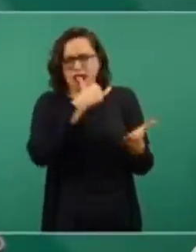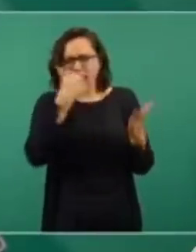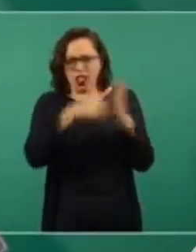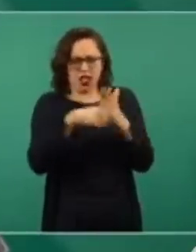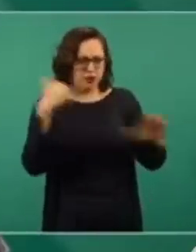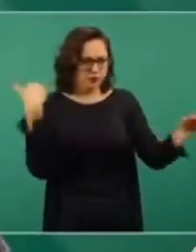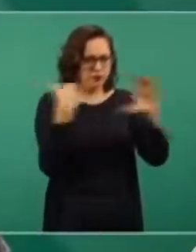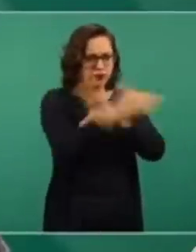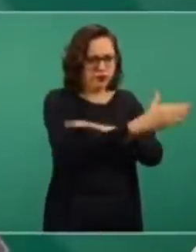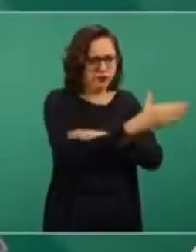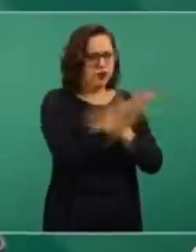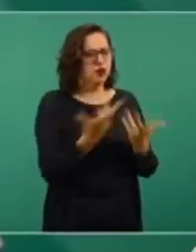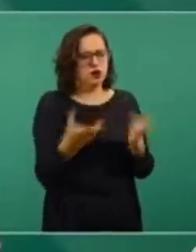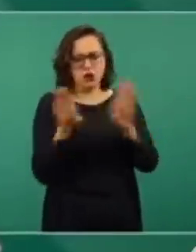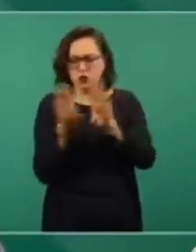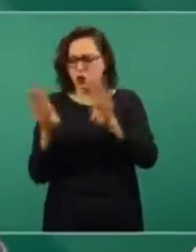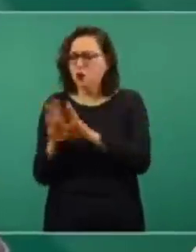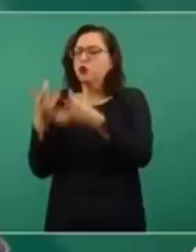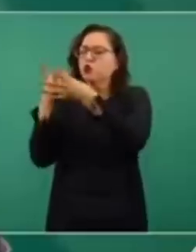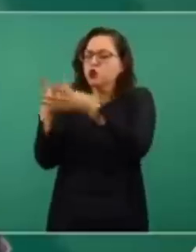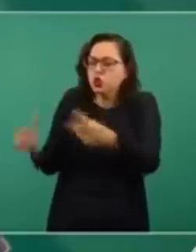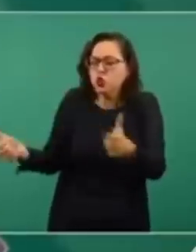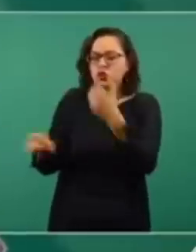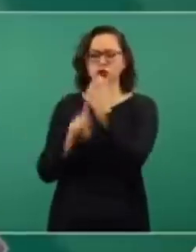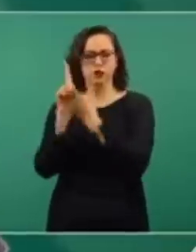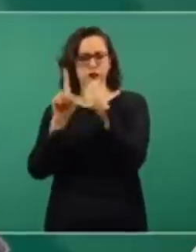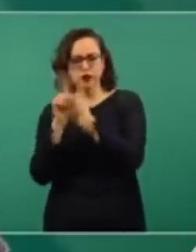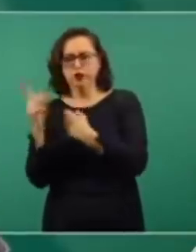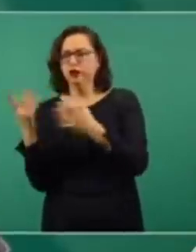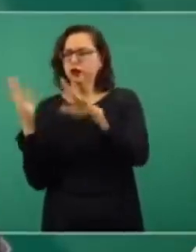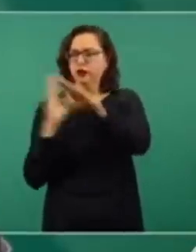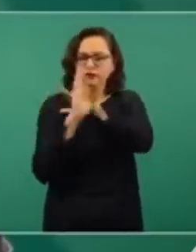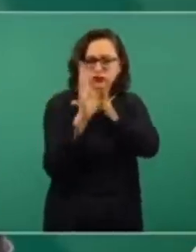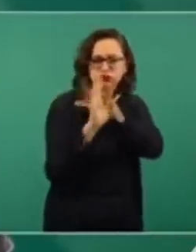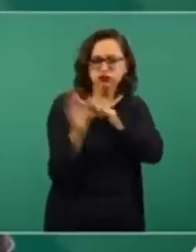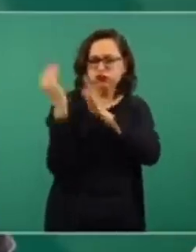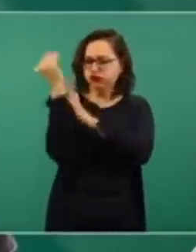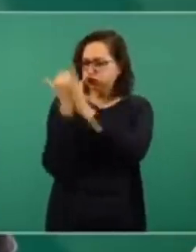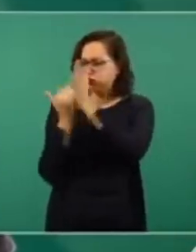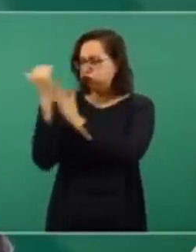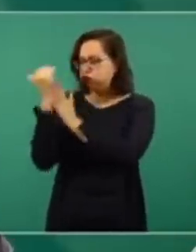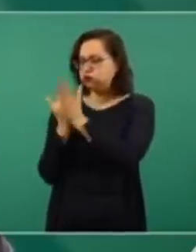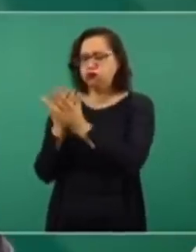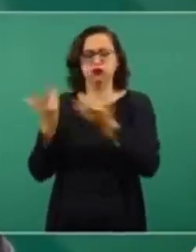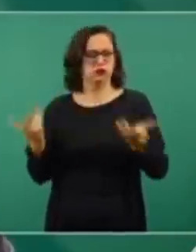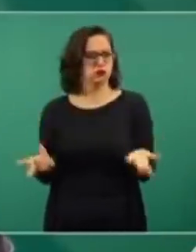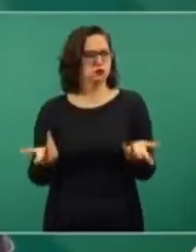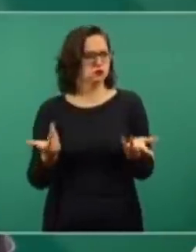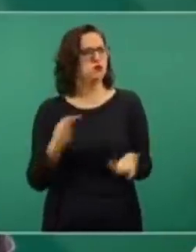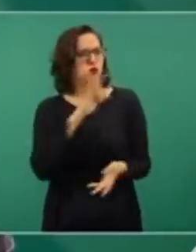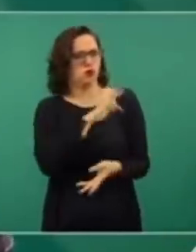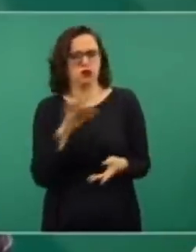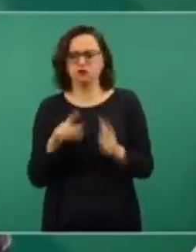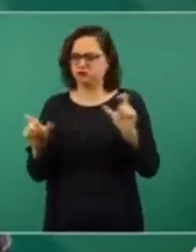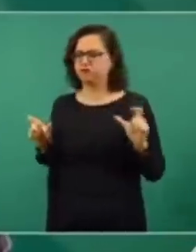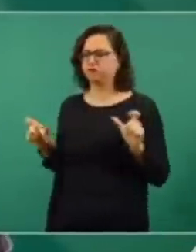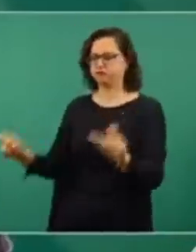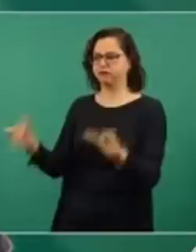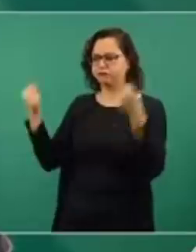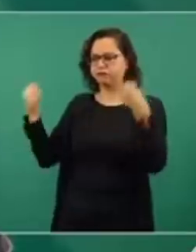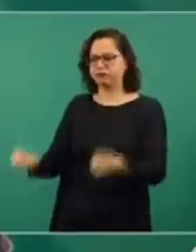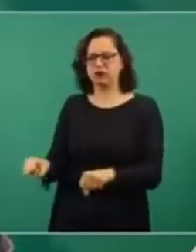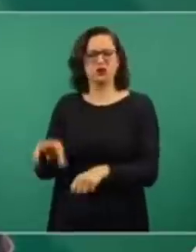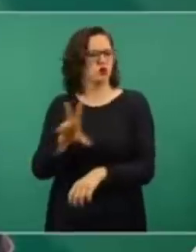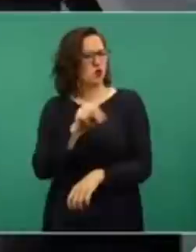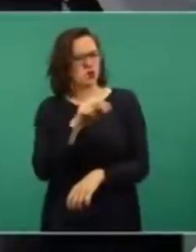se tenía que hacer para reducir los flujos migratorios sin medidas coercitivas.